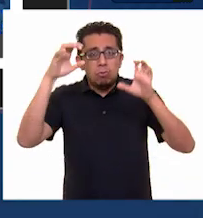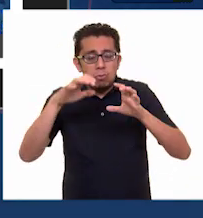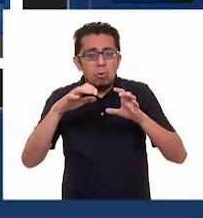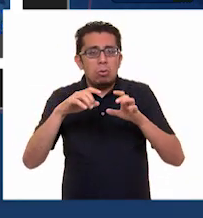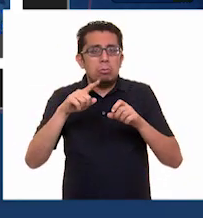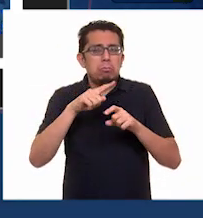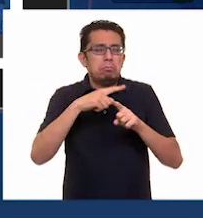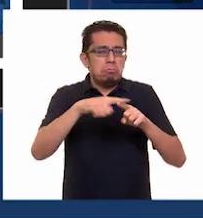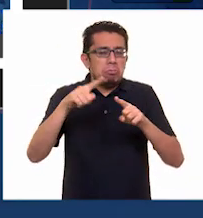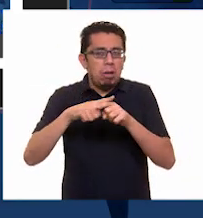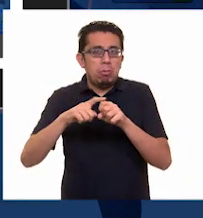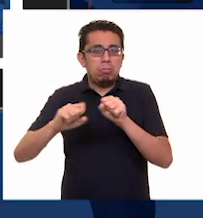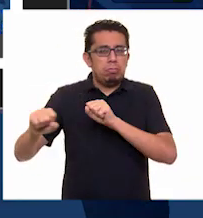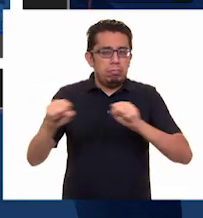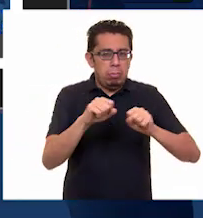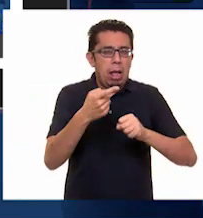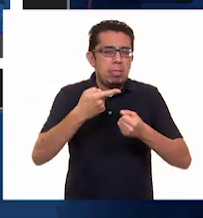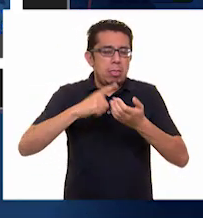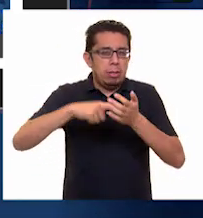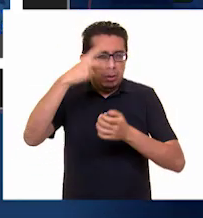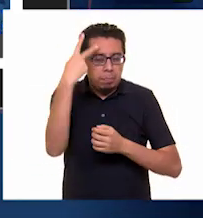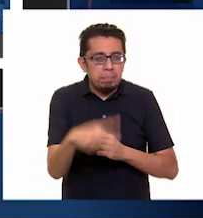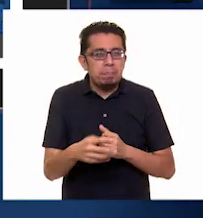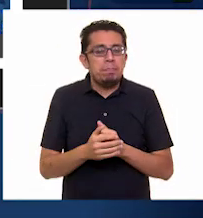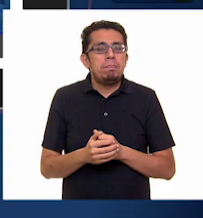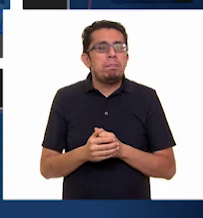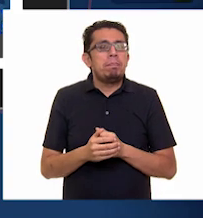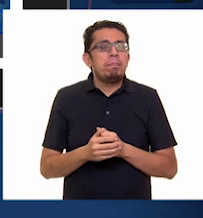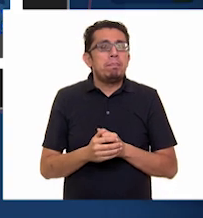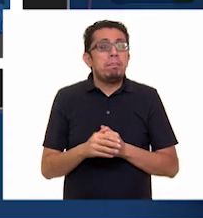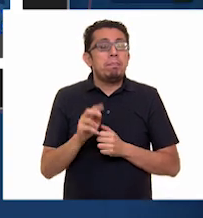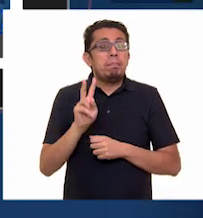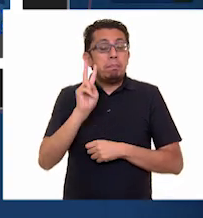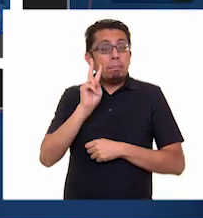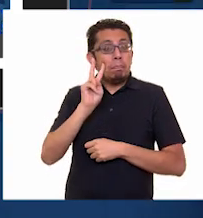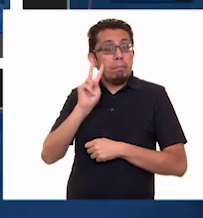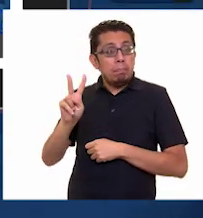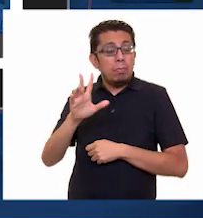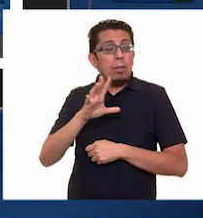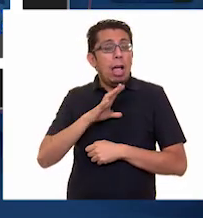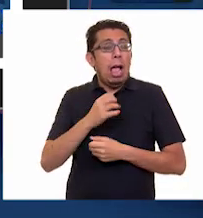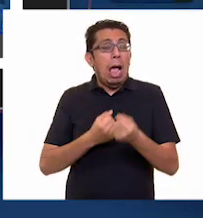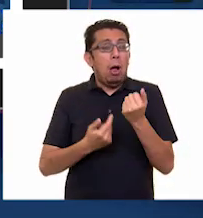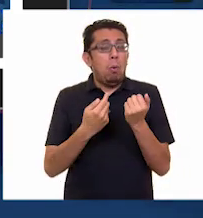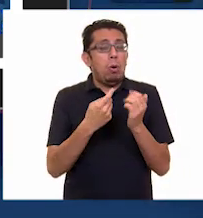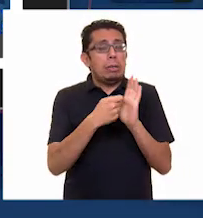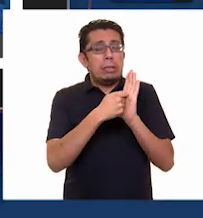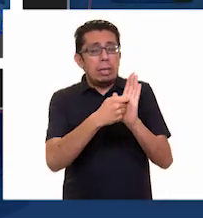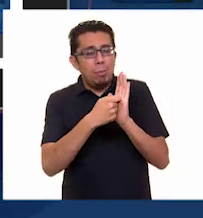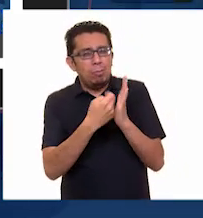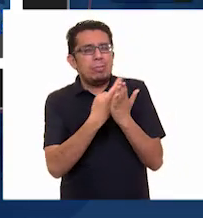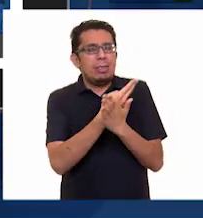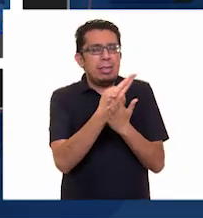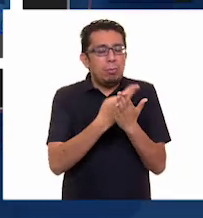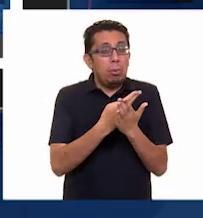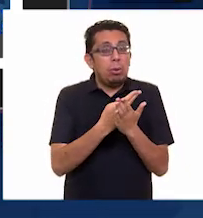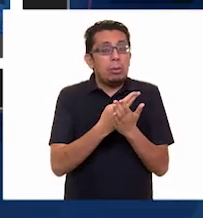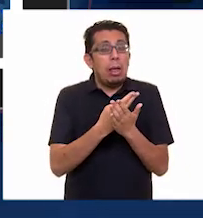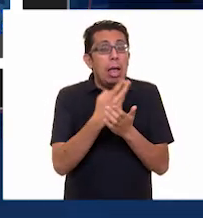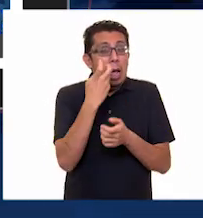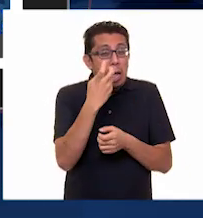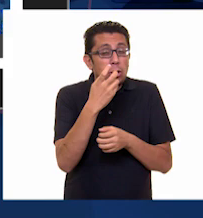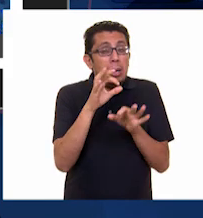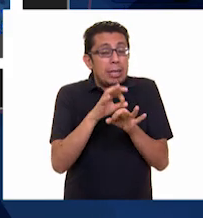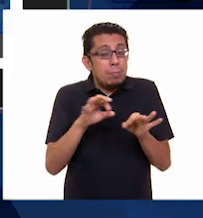que suceden en nuestro país. También podemos observar que hay algunos símbolos de lo que es importante conocer su